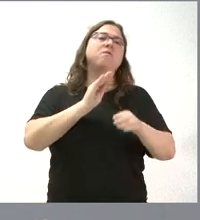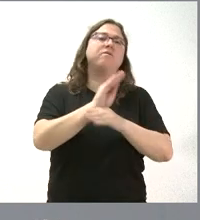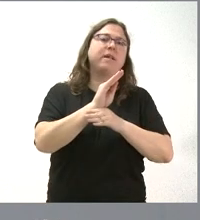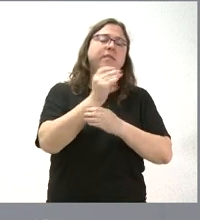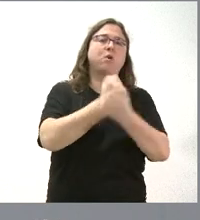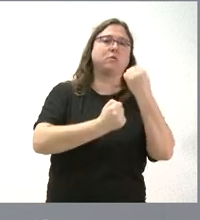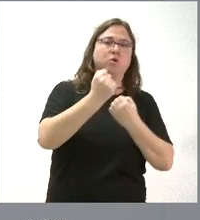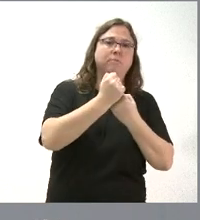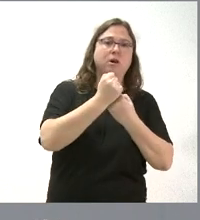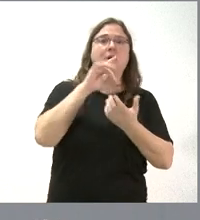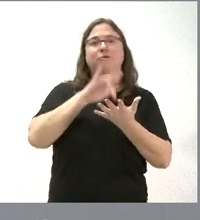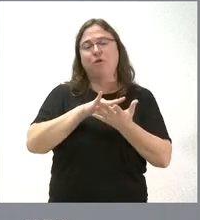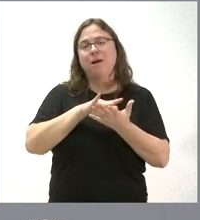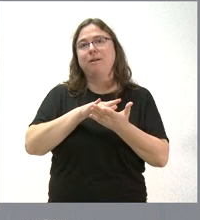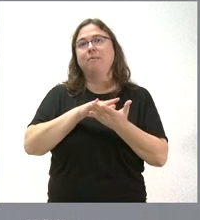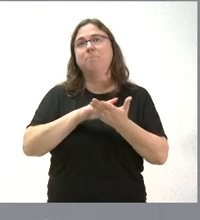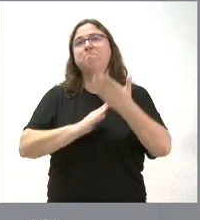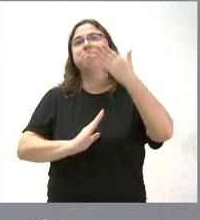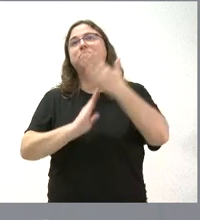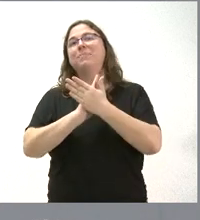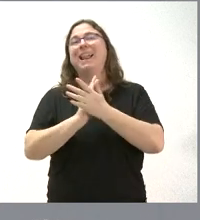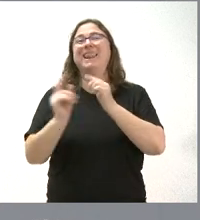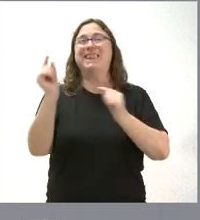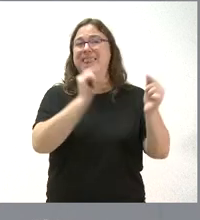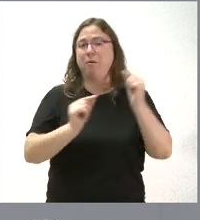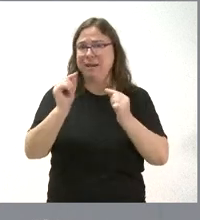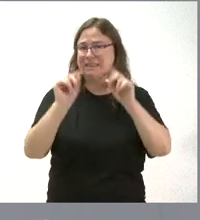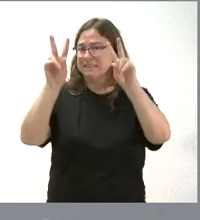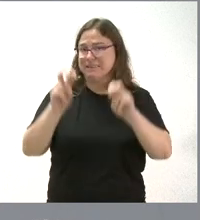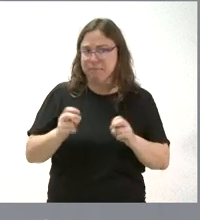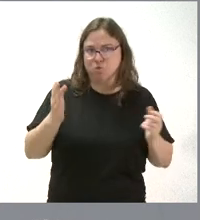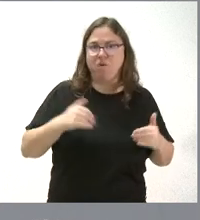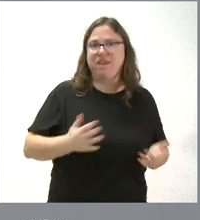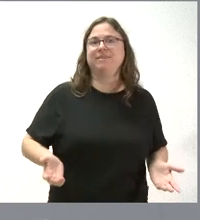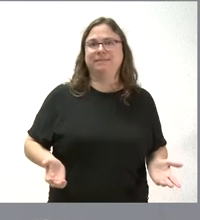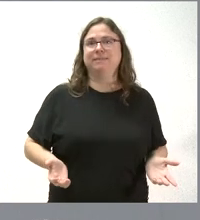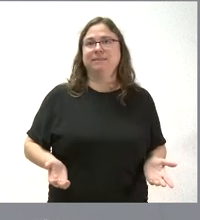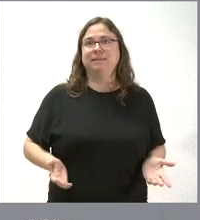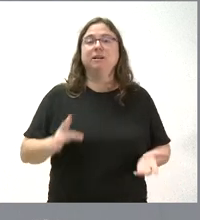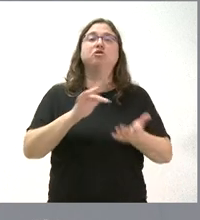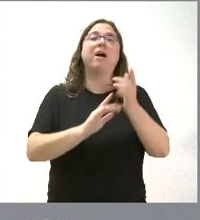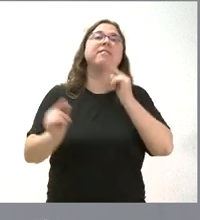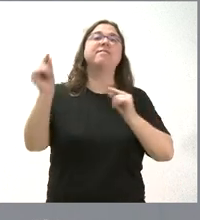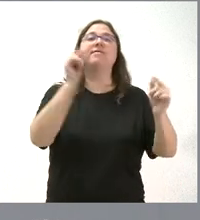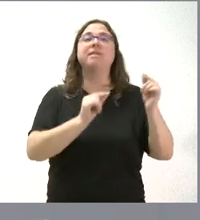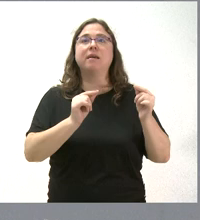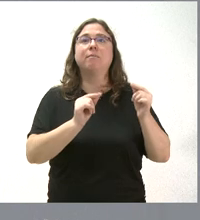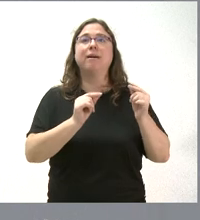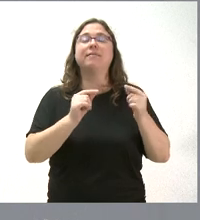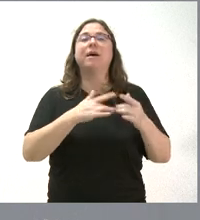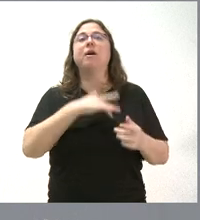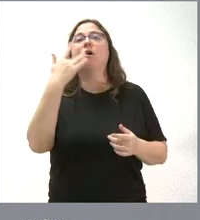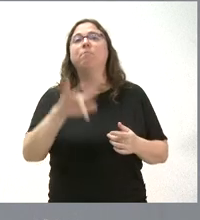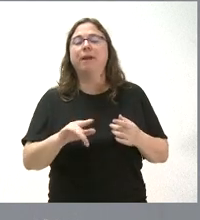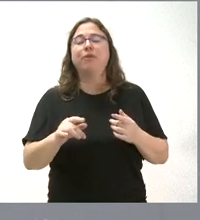nos ponen en medio el debate de asuntos que no teníamos encima de la mesa. No había un debate sobre el perdón de la deuda a Cataluña.